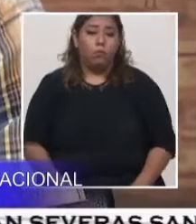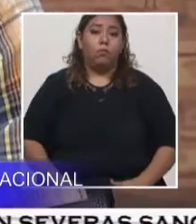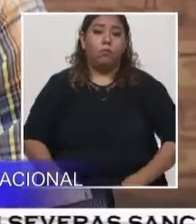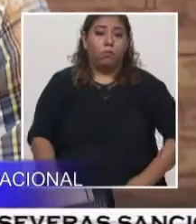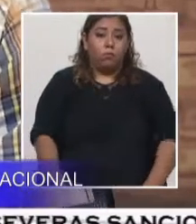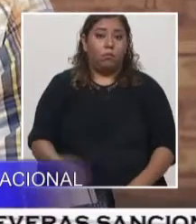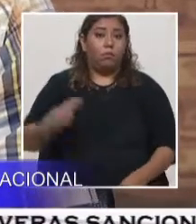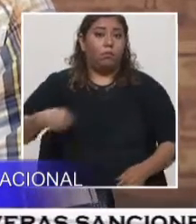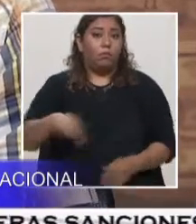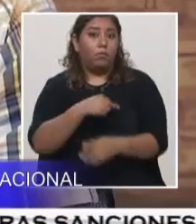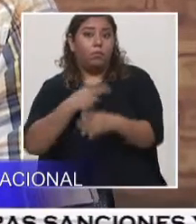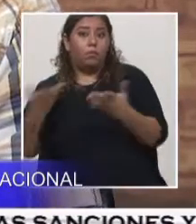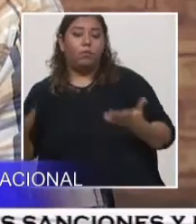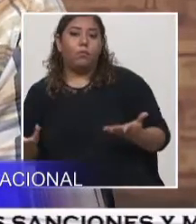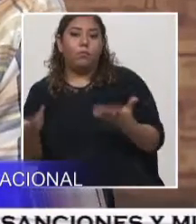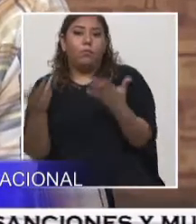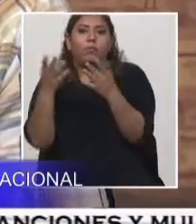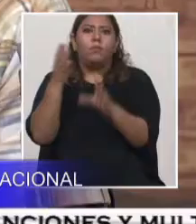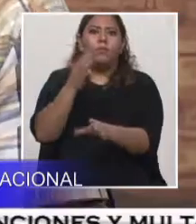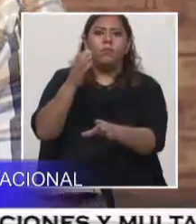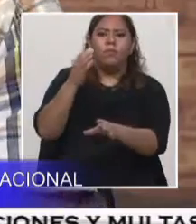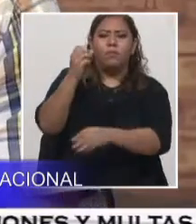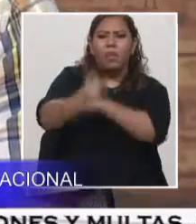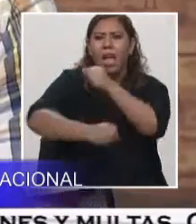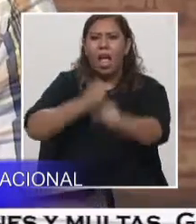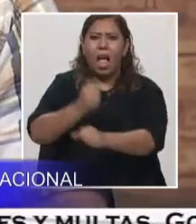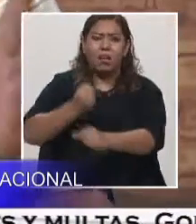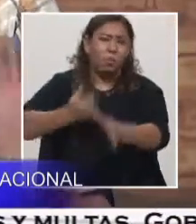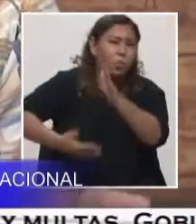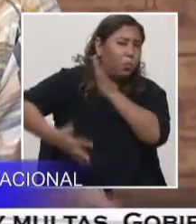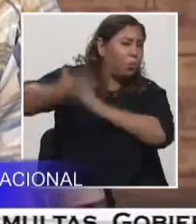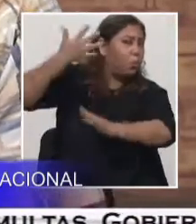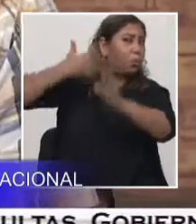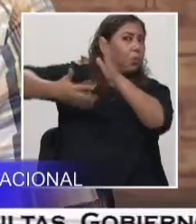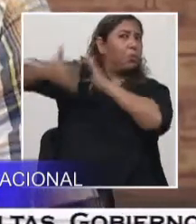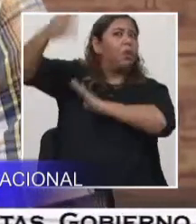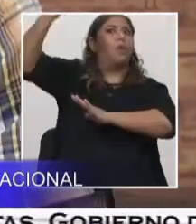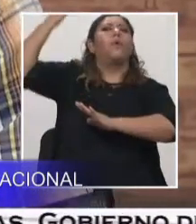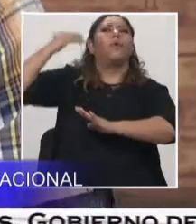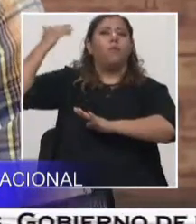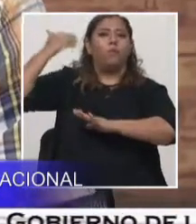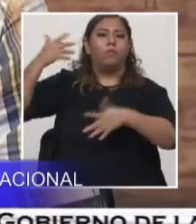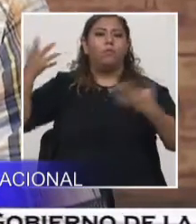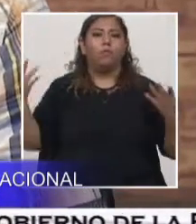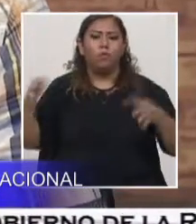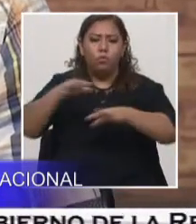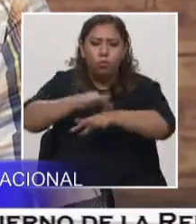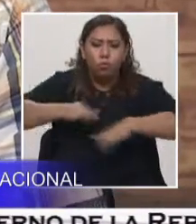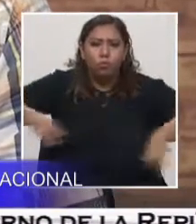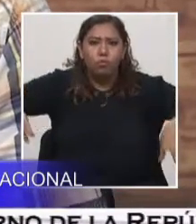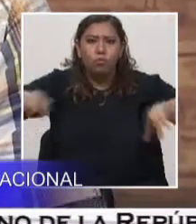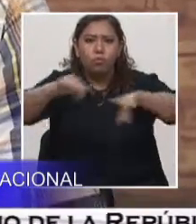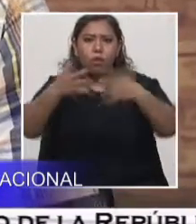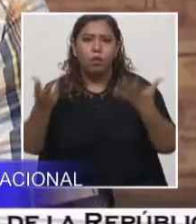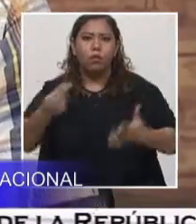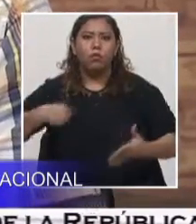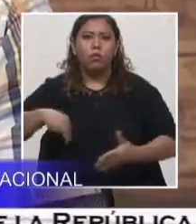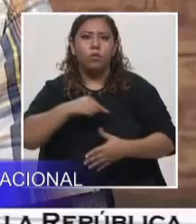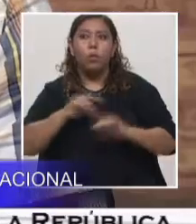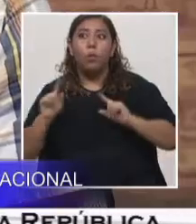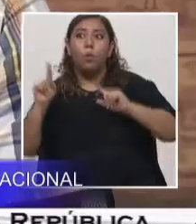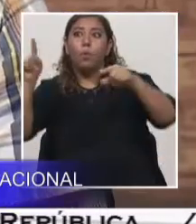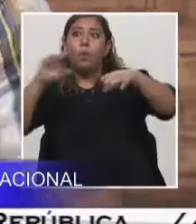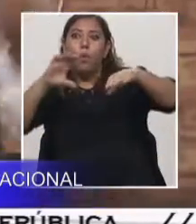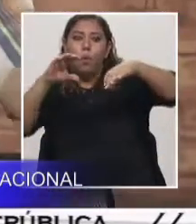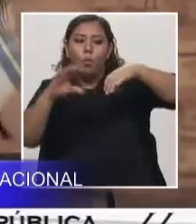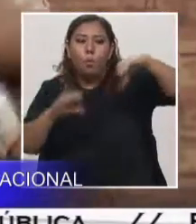patrimonio geológico. Patrimonio geológico ligado al tema de turismo geológico. Eso es importante. ¿Cuántos de nosotros nos hemos ido a cuevas, por ejemplo?